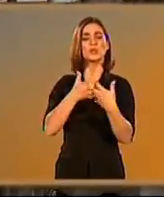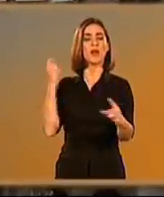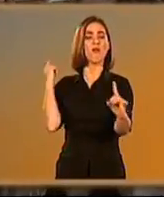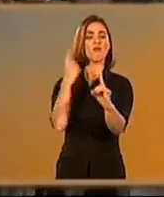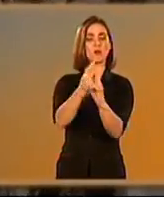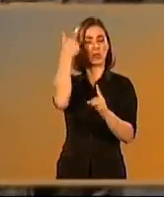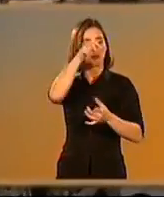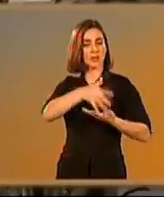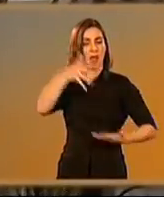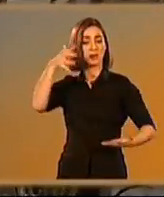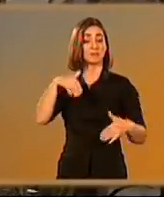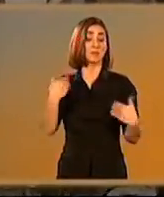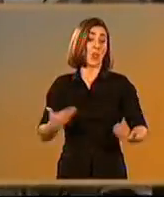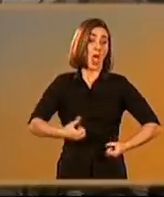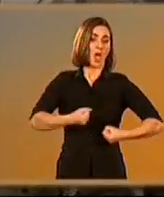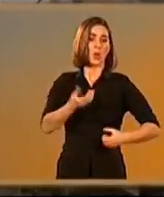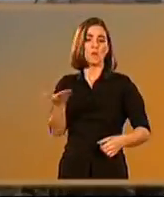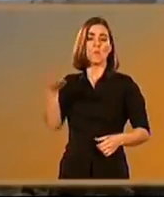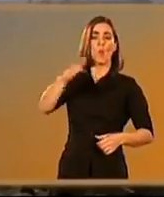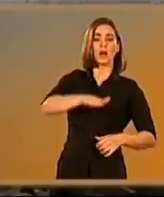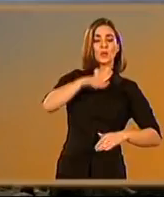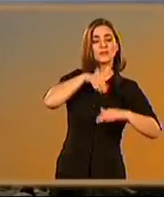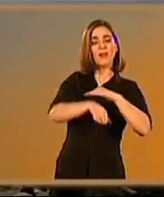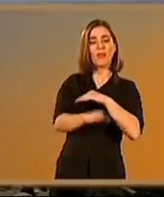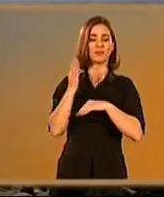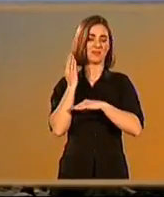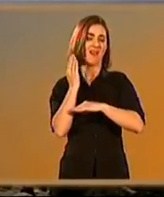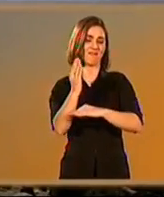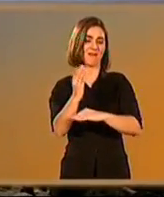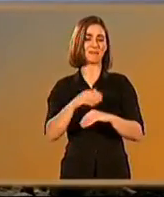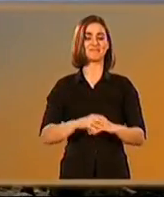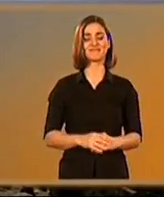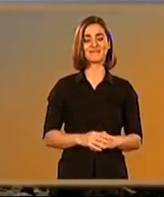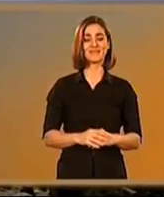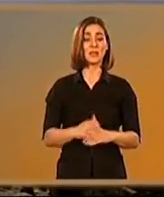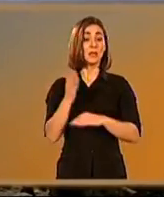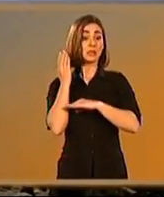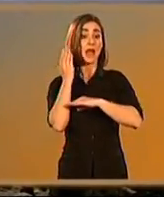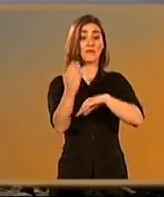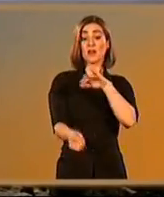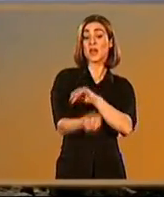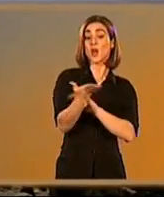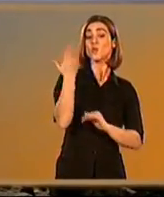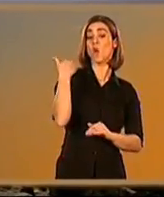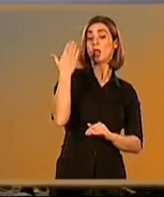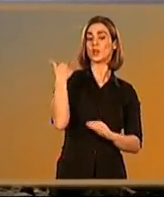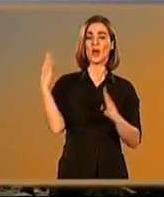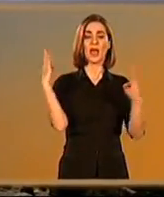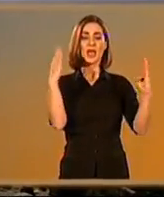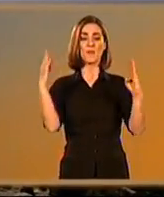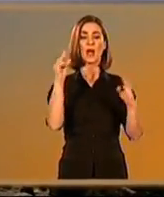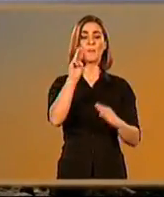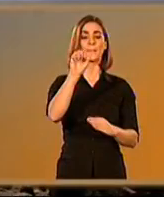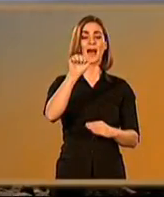la antigüedad, siendo acreedora de un pasado mitológico como tumba del semidios Hércules tras la batalla contra los